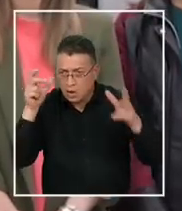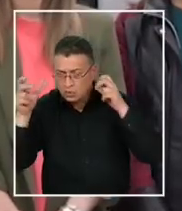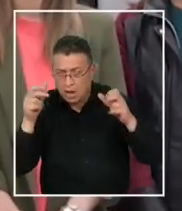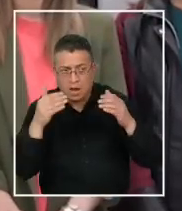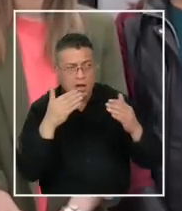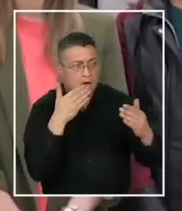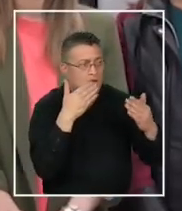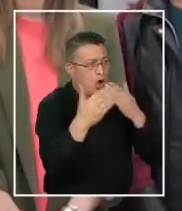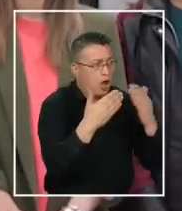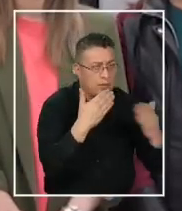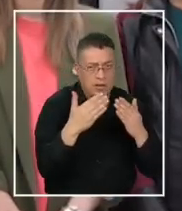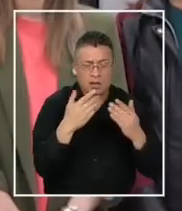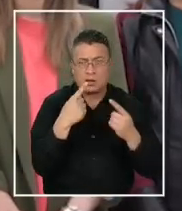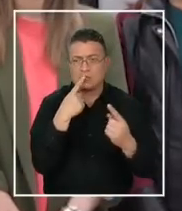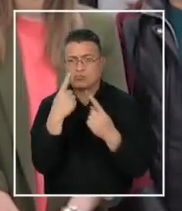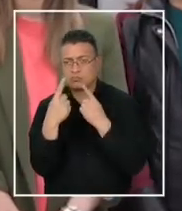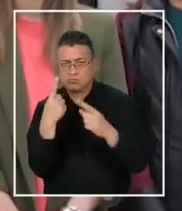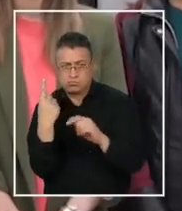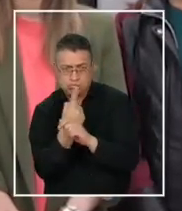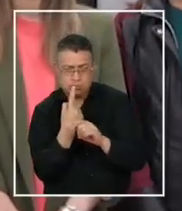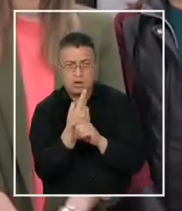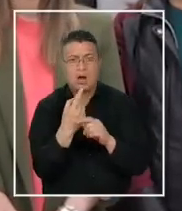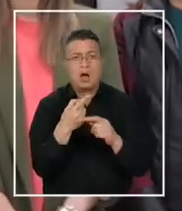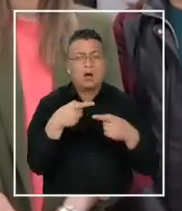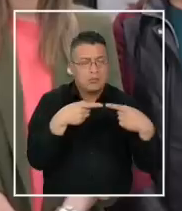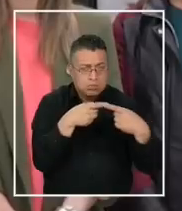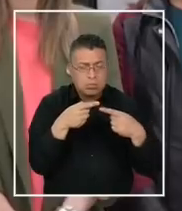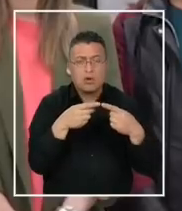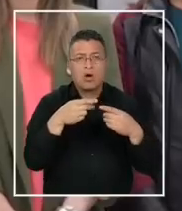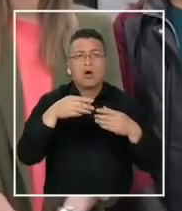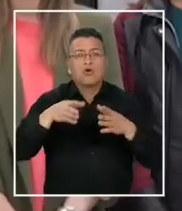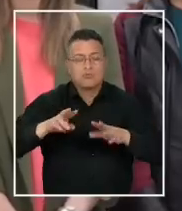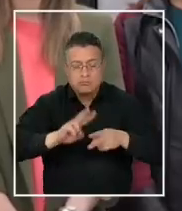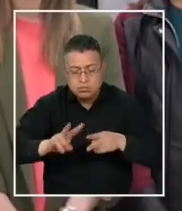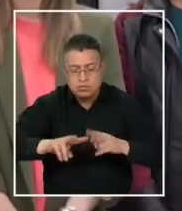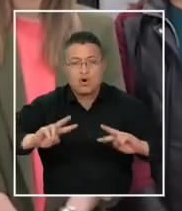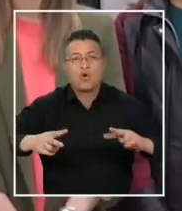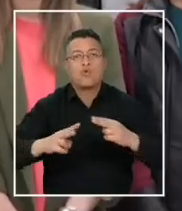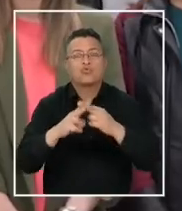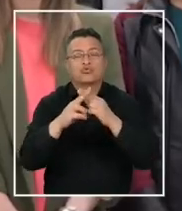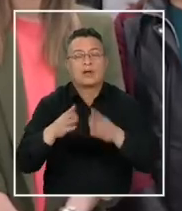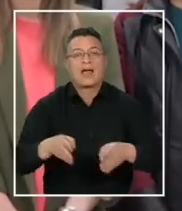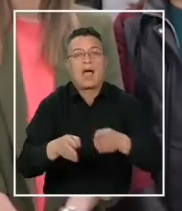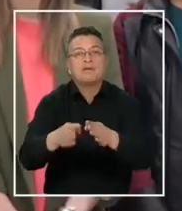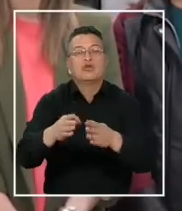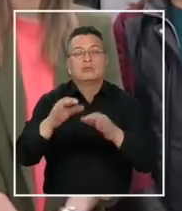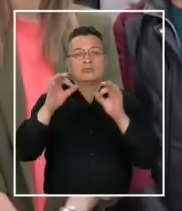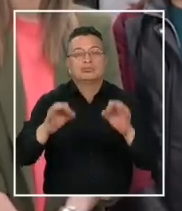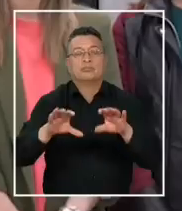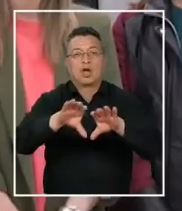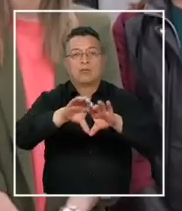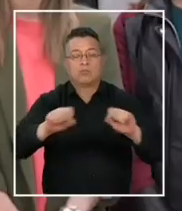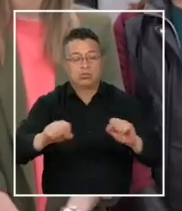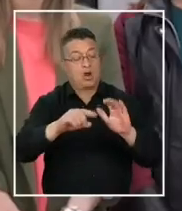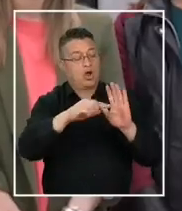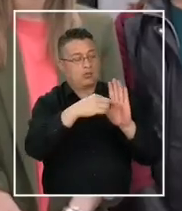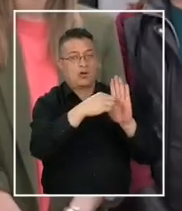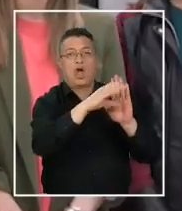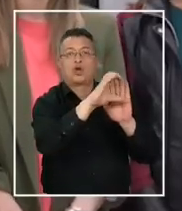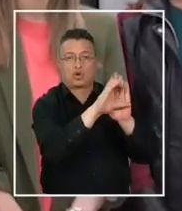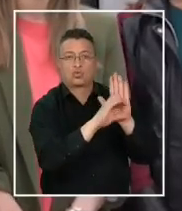conversar, discutir y construir un camino conjunto para lograr un marco constitucional